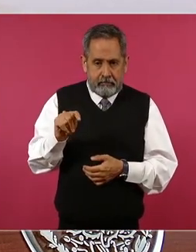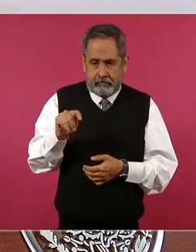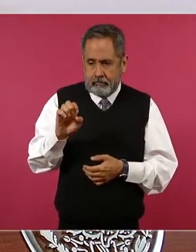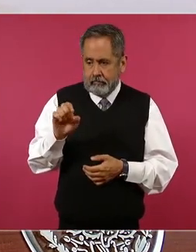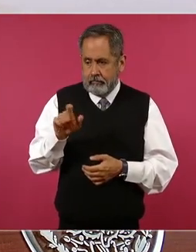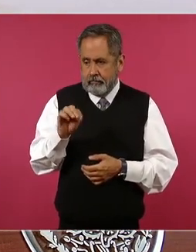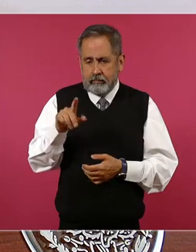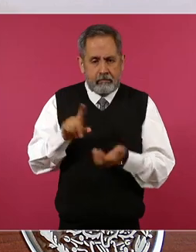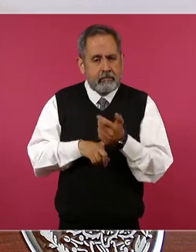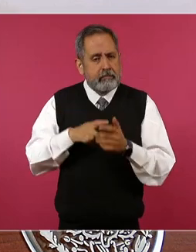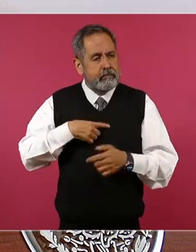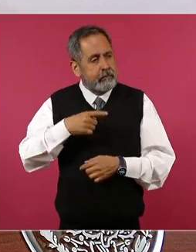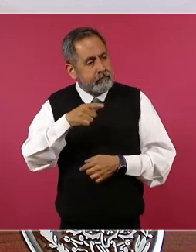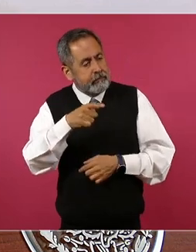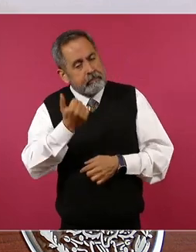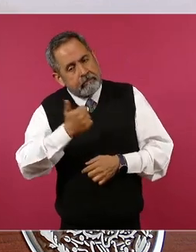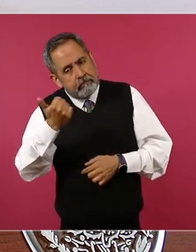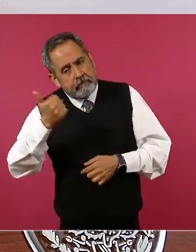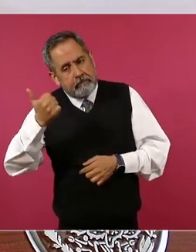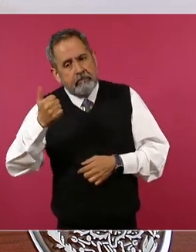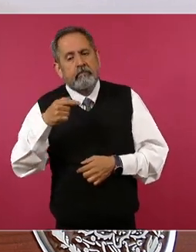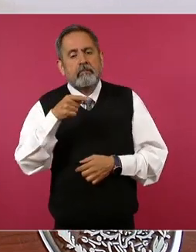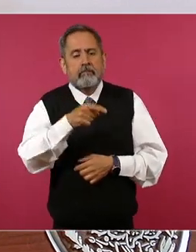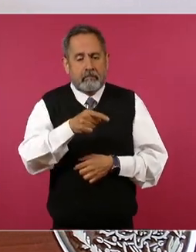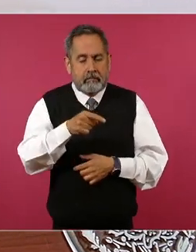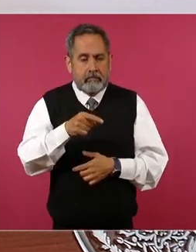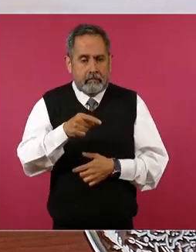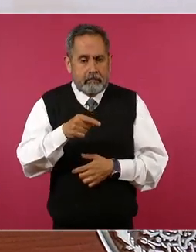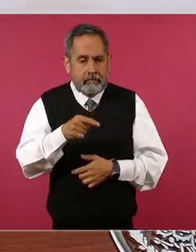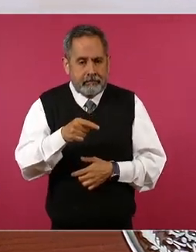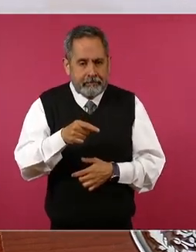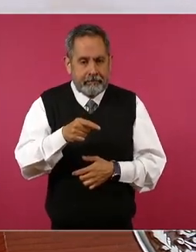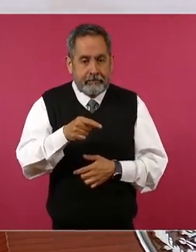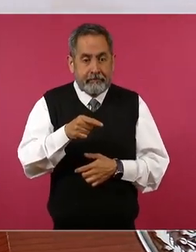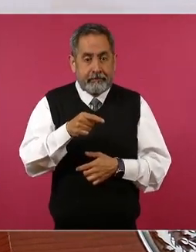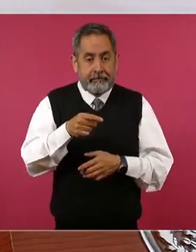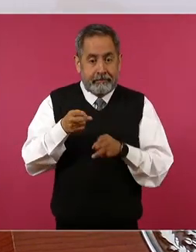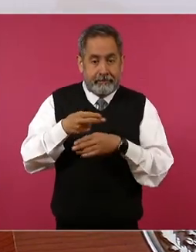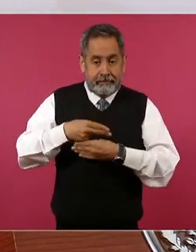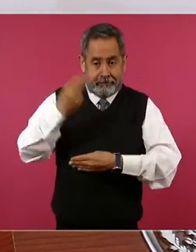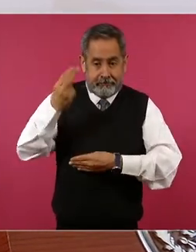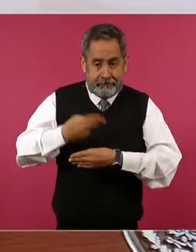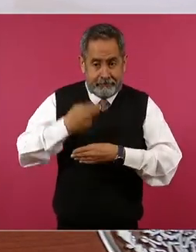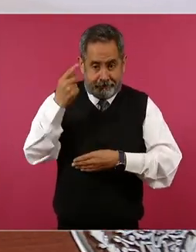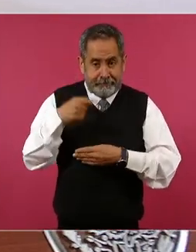le pedí Aventón sí en la caseta